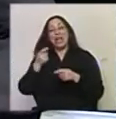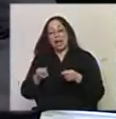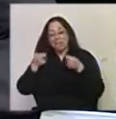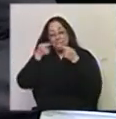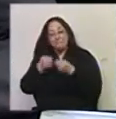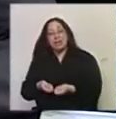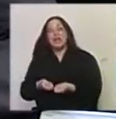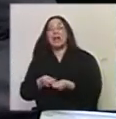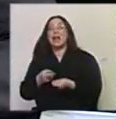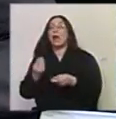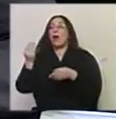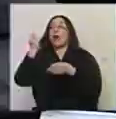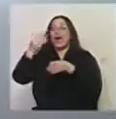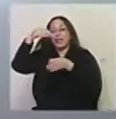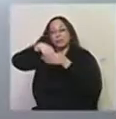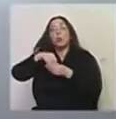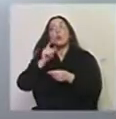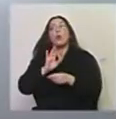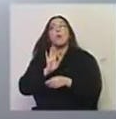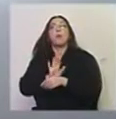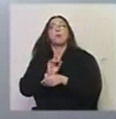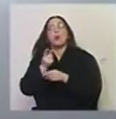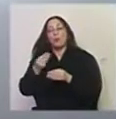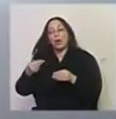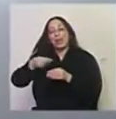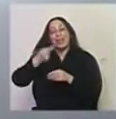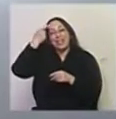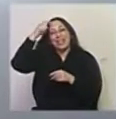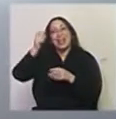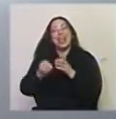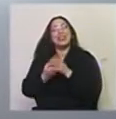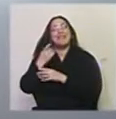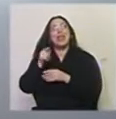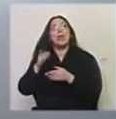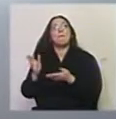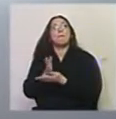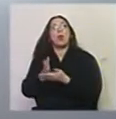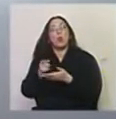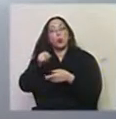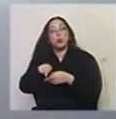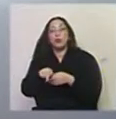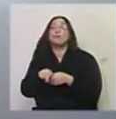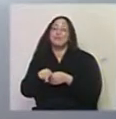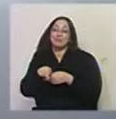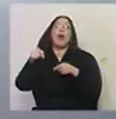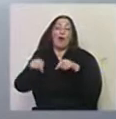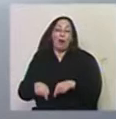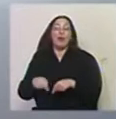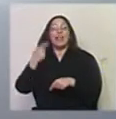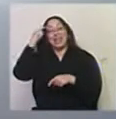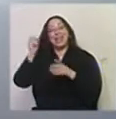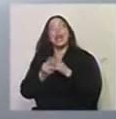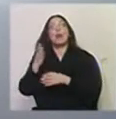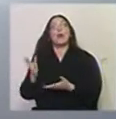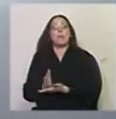o que involucran una cuota aparte de creatividad en su producto, son hoy generadoras de producto